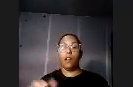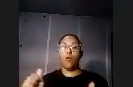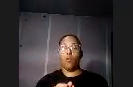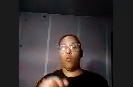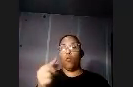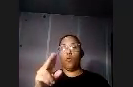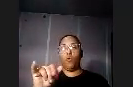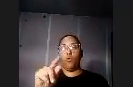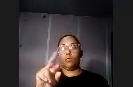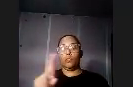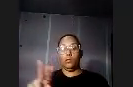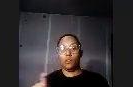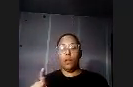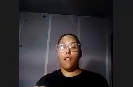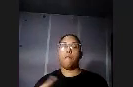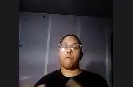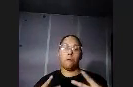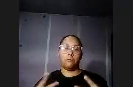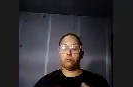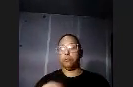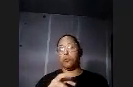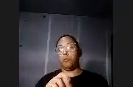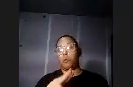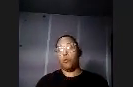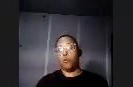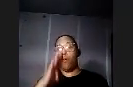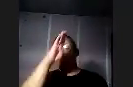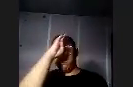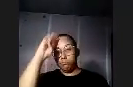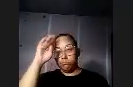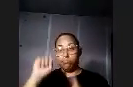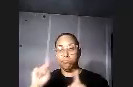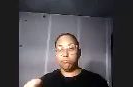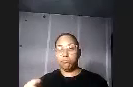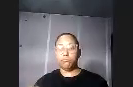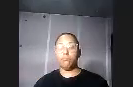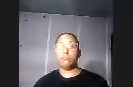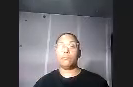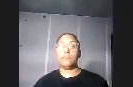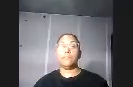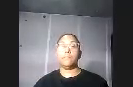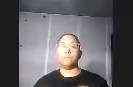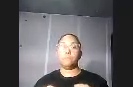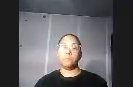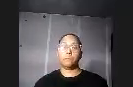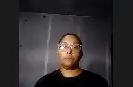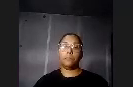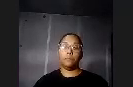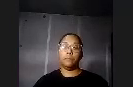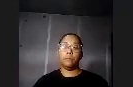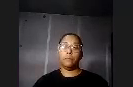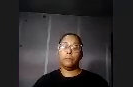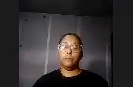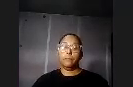visita que hizo Muñoz en Utuado a la clínica seguimos los métodos de